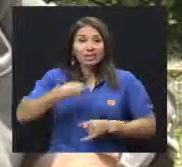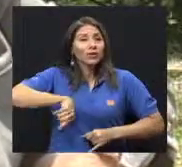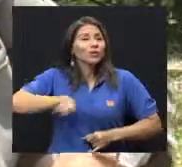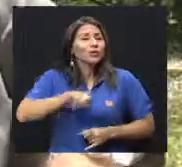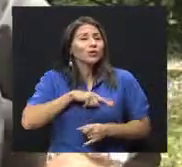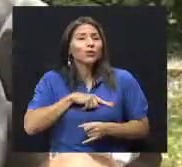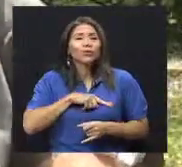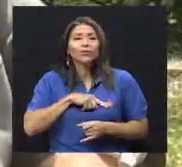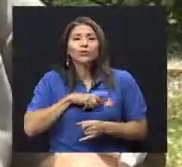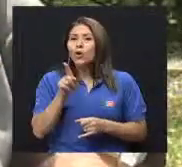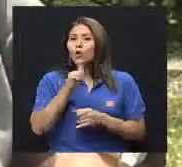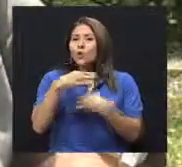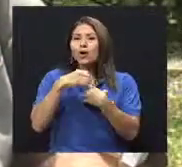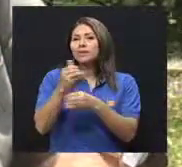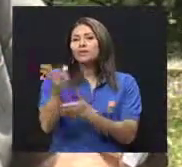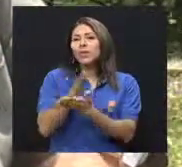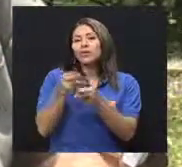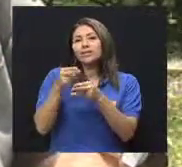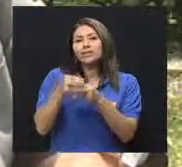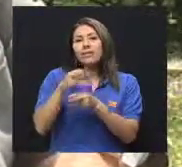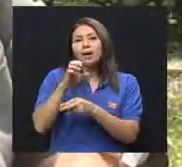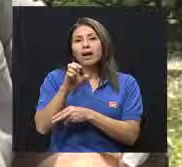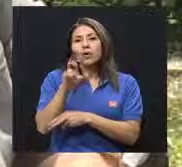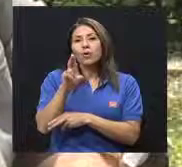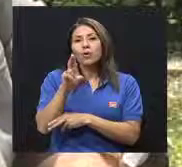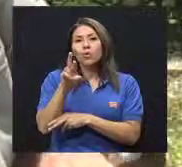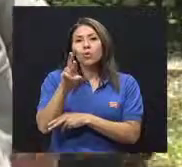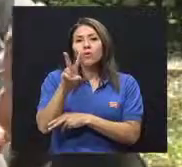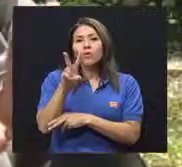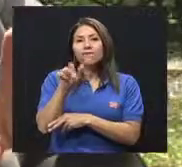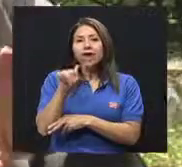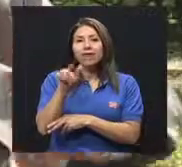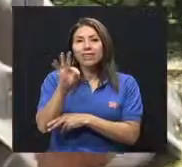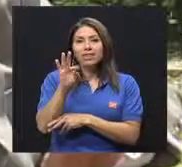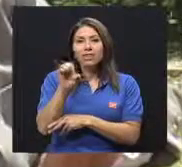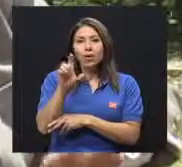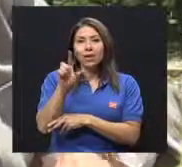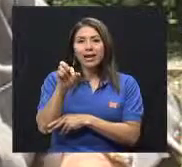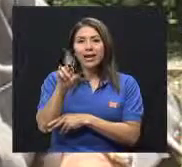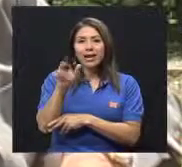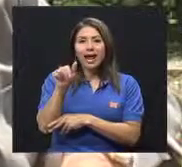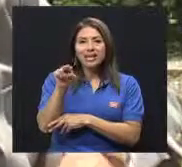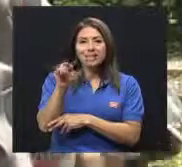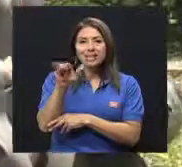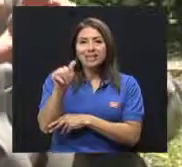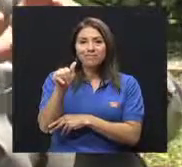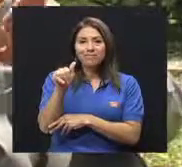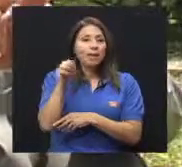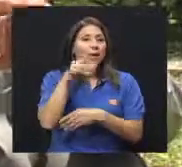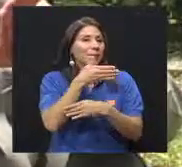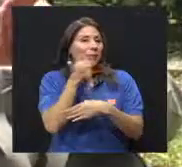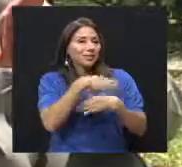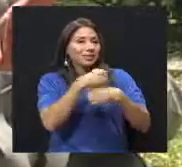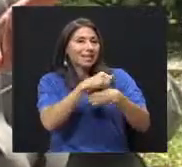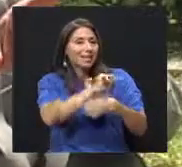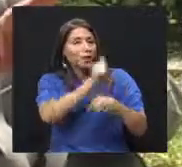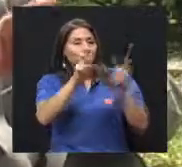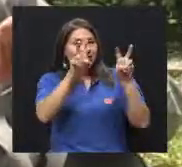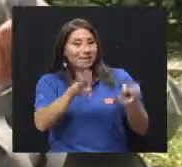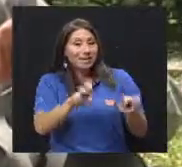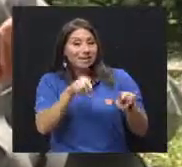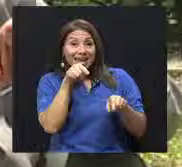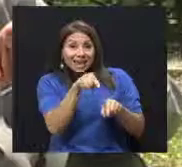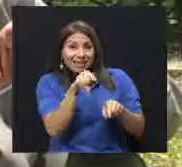la curva de tolerancia que antes se hacía, sino que se hace la hemoglobina glicada, que no lo vamos a explicar, pero que nos mide si hubo